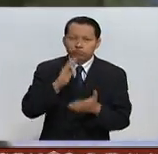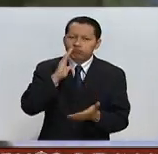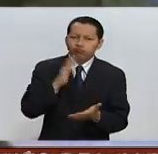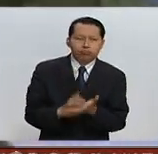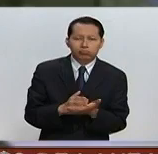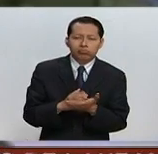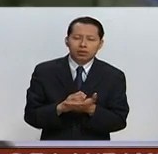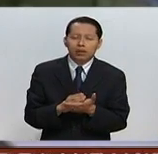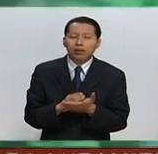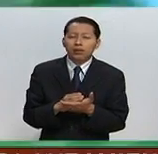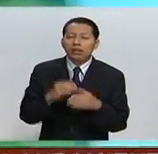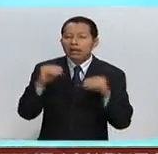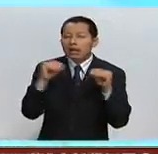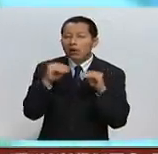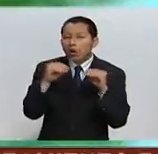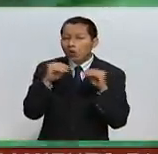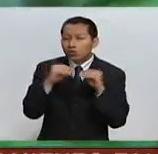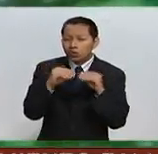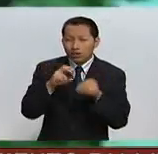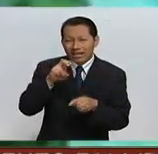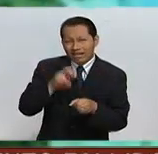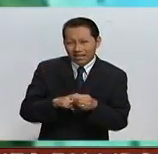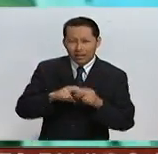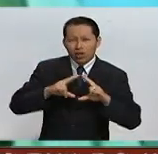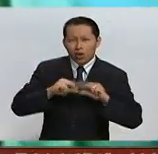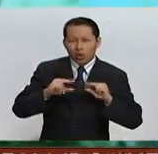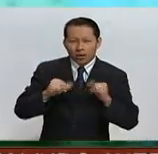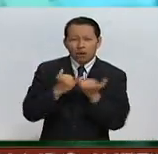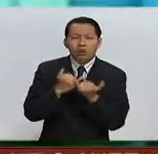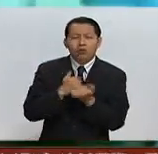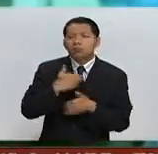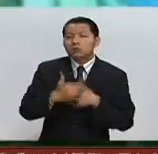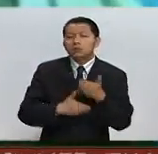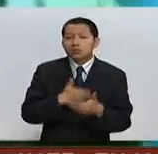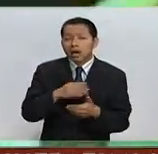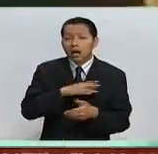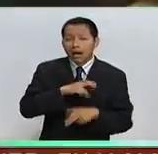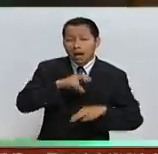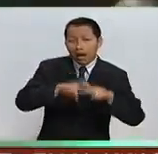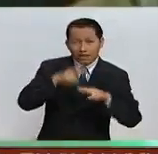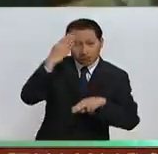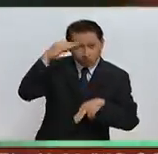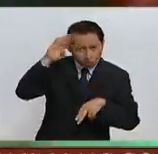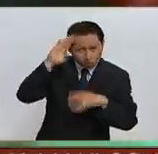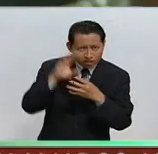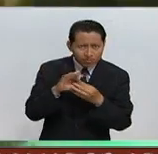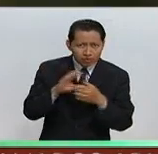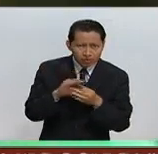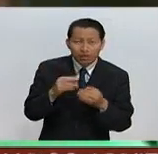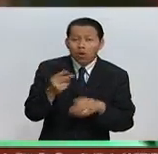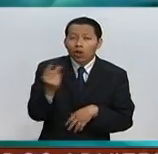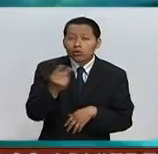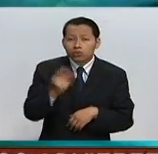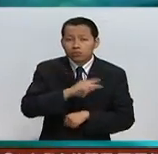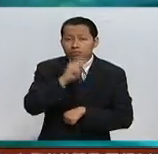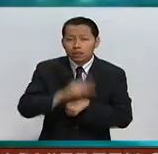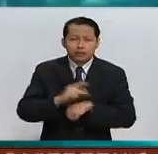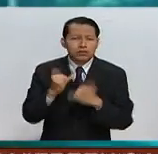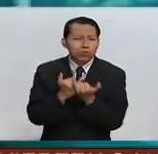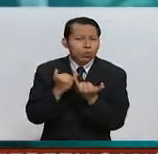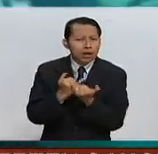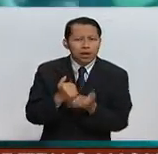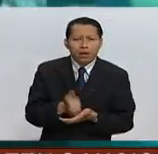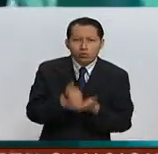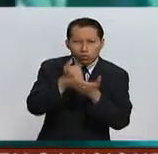negociaciones iniciaron en Oslo, Noruega. Posteriormente los diálogos se trasladaron a La Habana, Cuba, siendo estos dos países garantes en este proceso